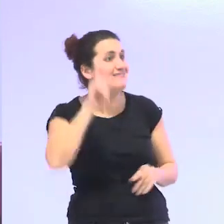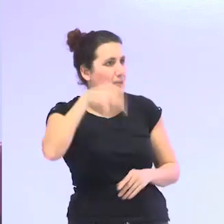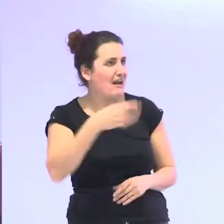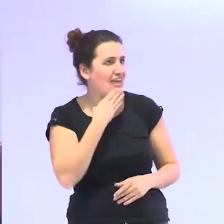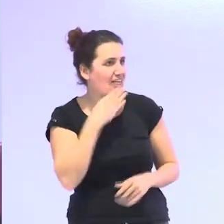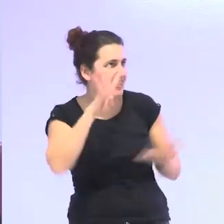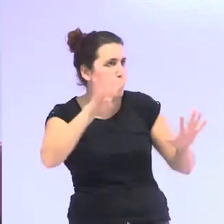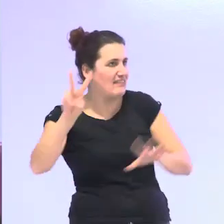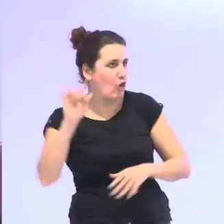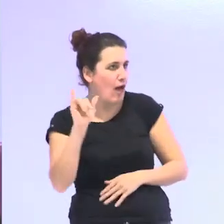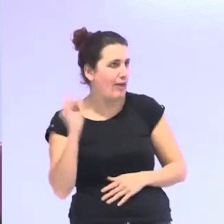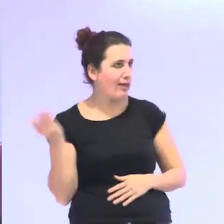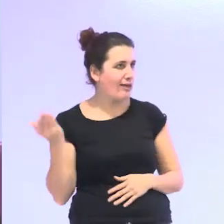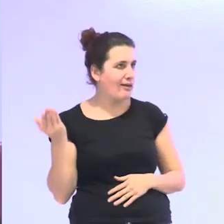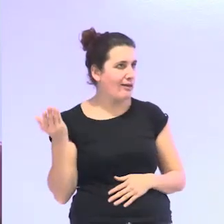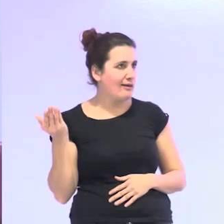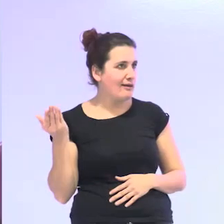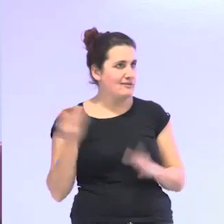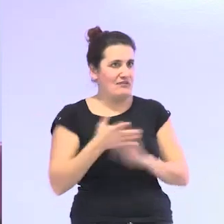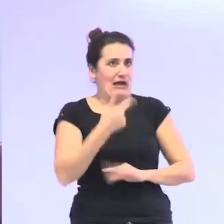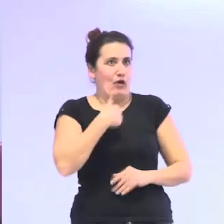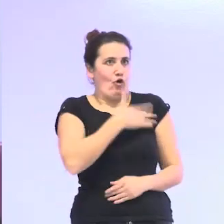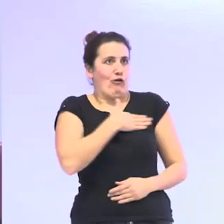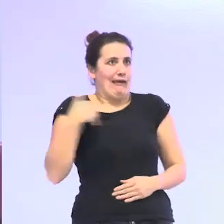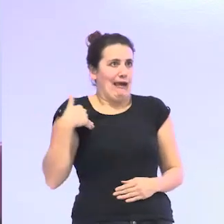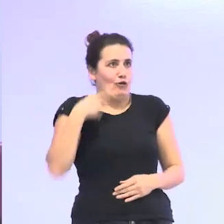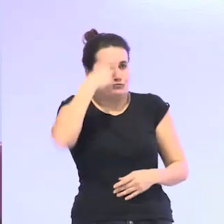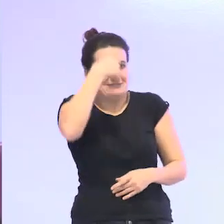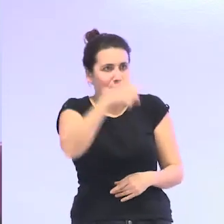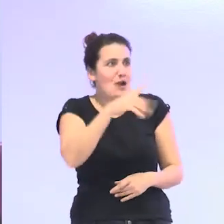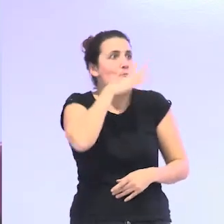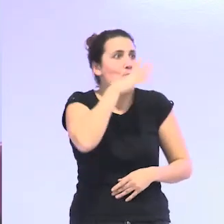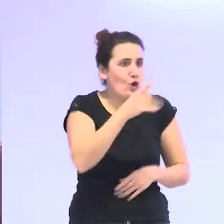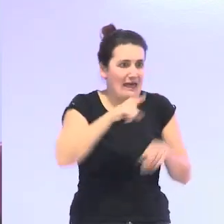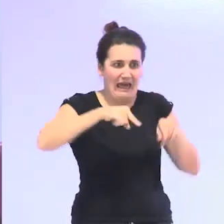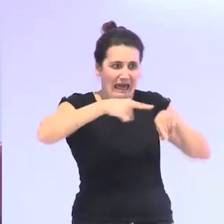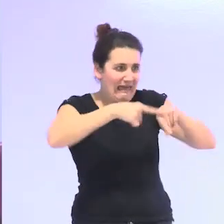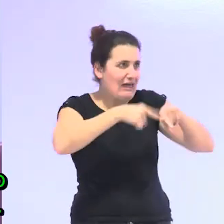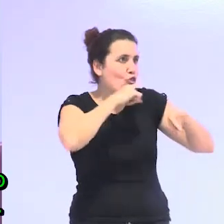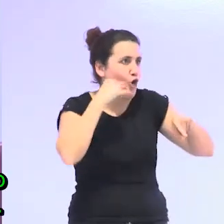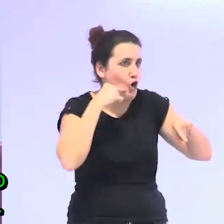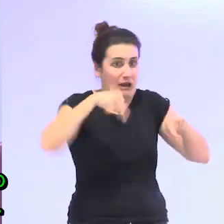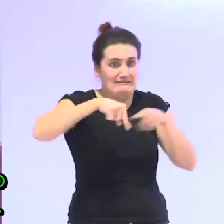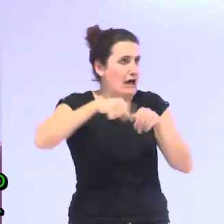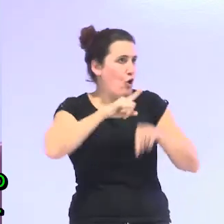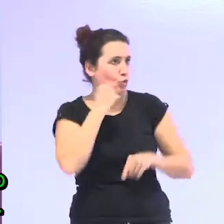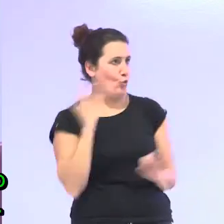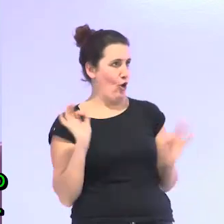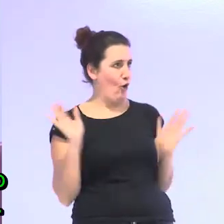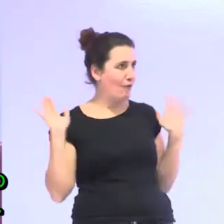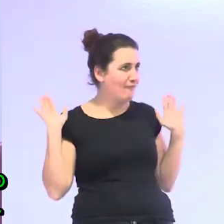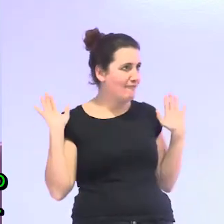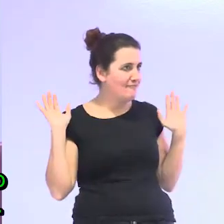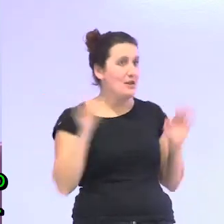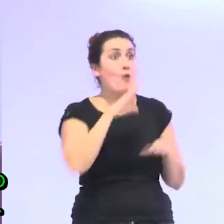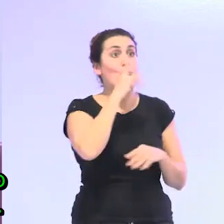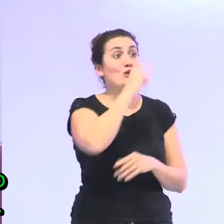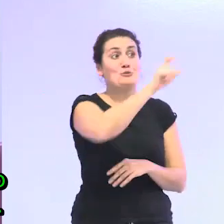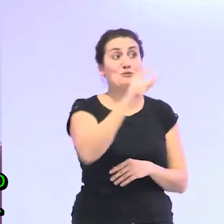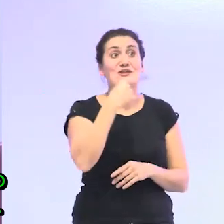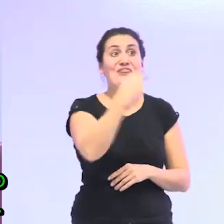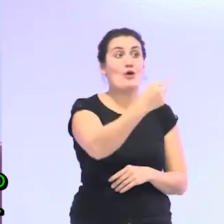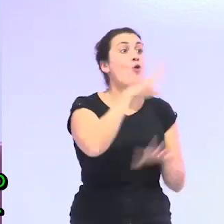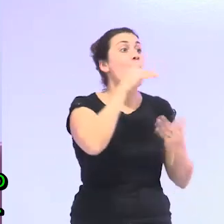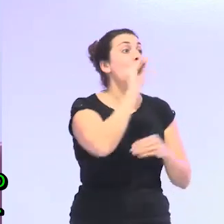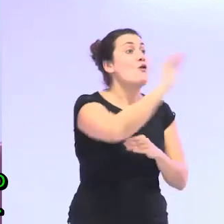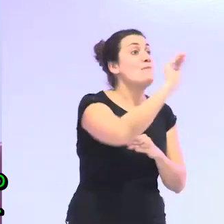92 años entonces lo que quiero es saber por qué me duele la rodilla izquierda entonces yo por eso le digo a la gente que cuando le